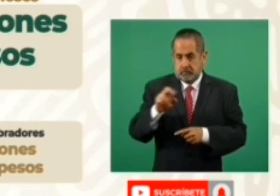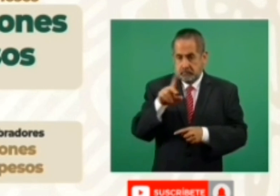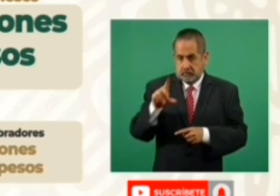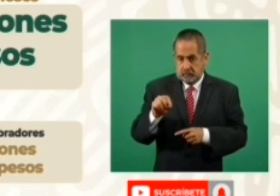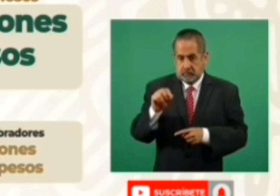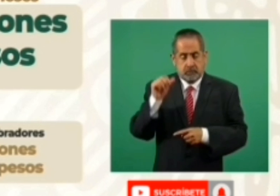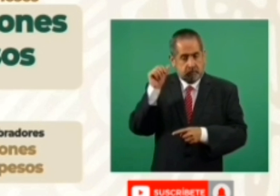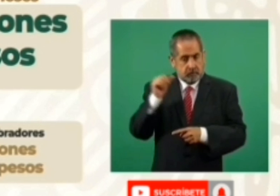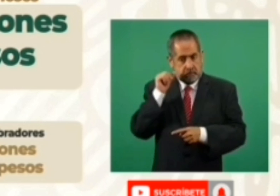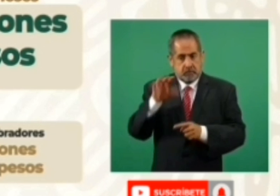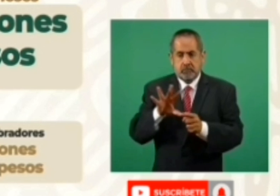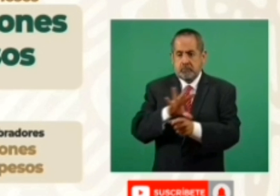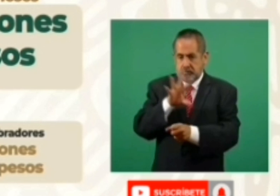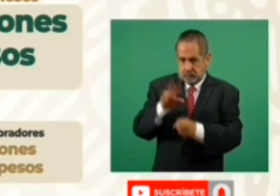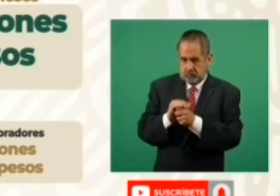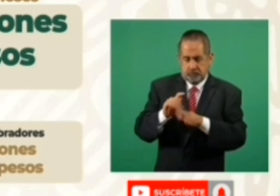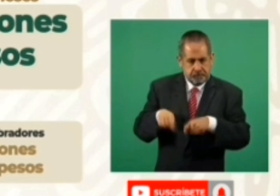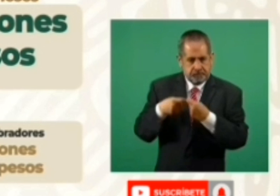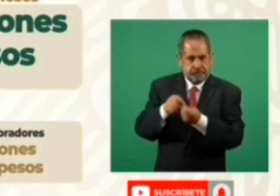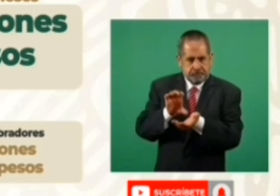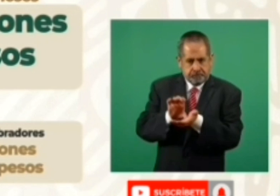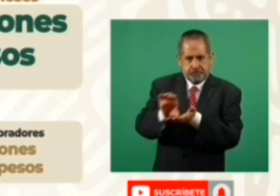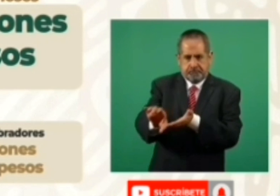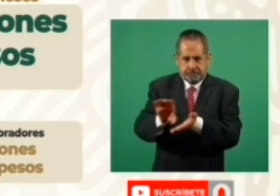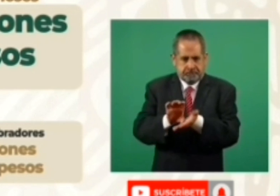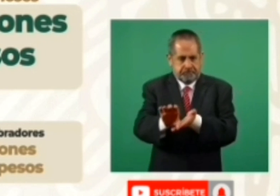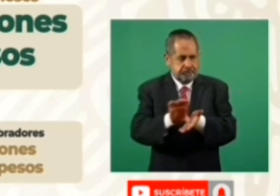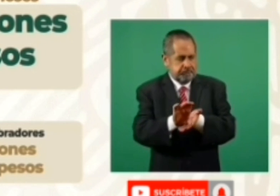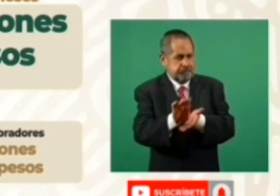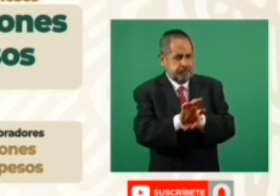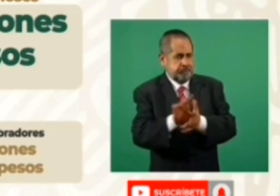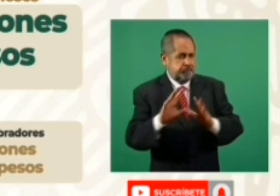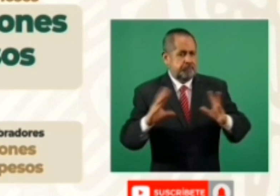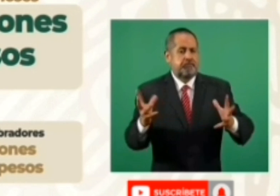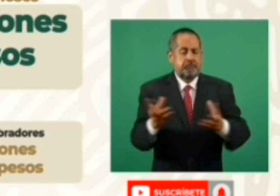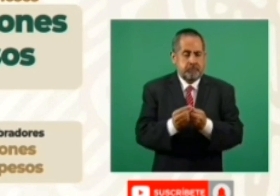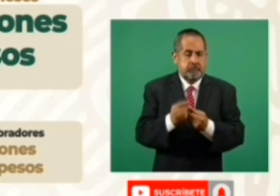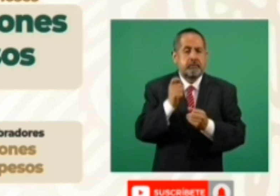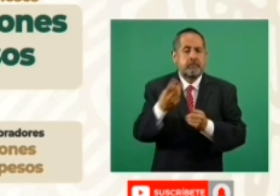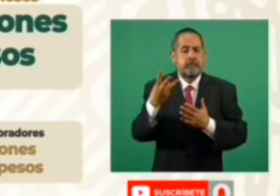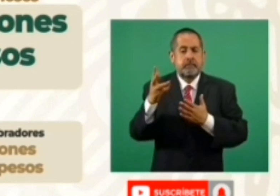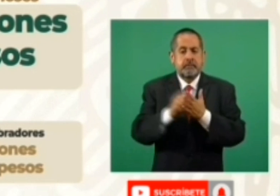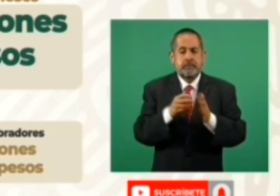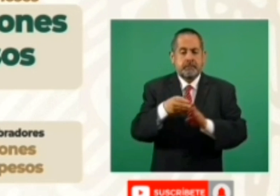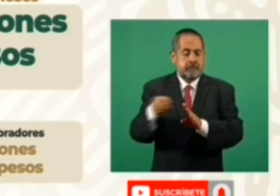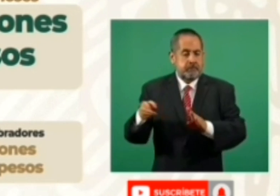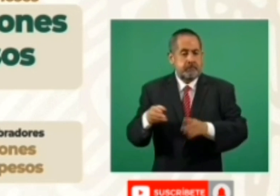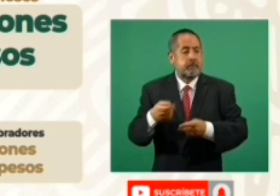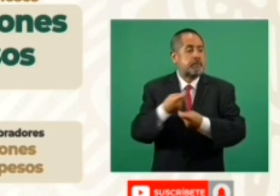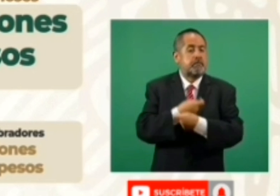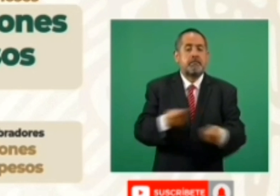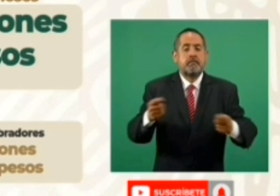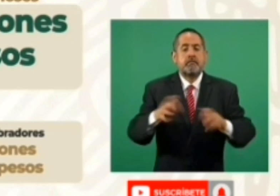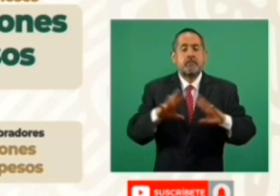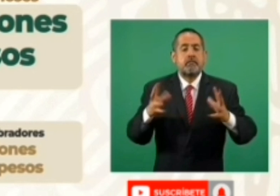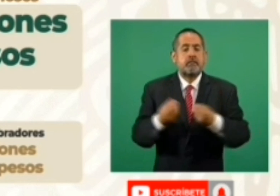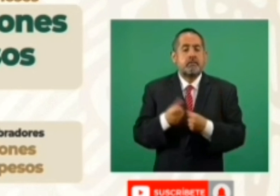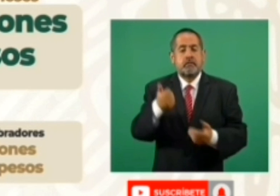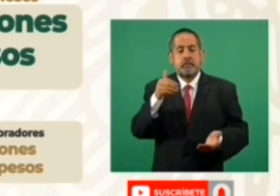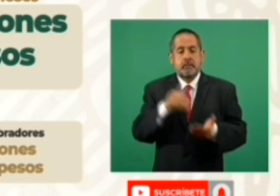marzo y abril. Este es un esfuerzo significativo porque representa una dispersión total de 6 mil